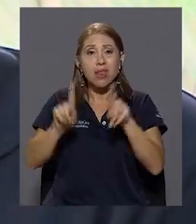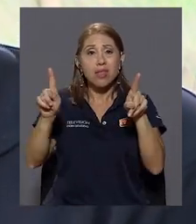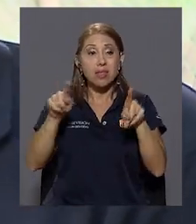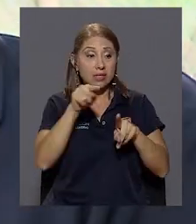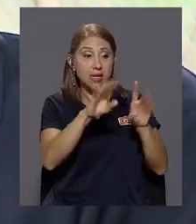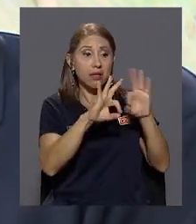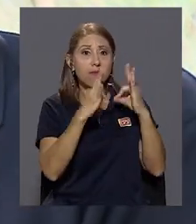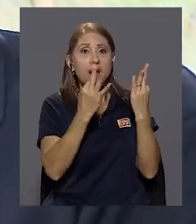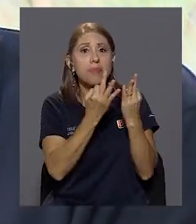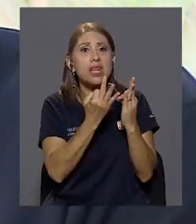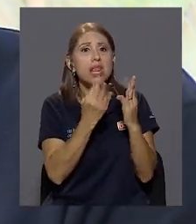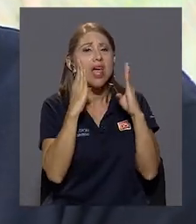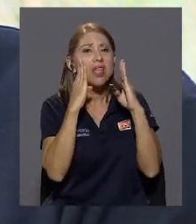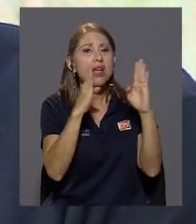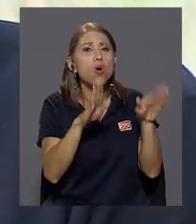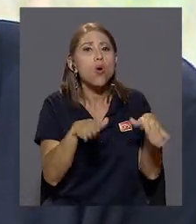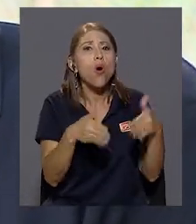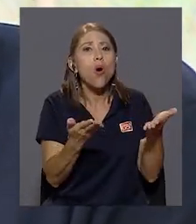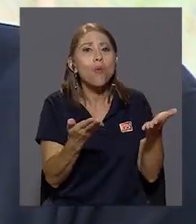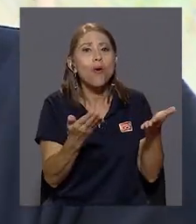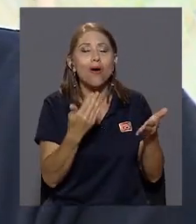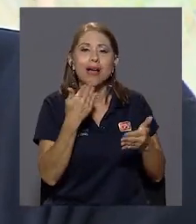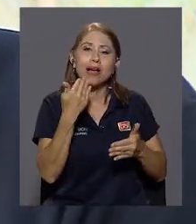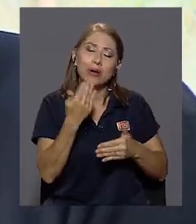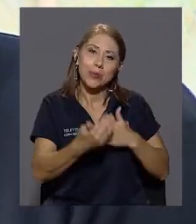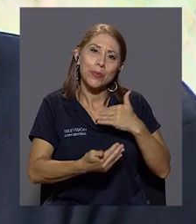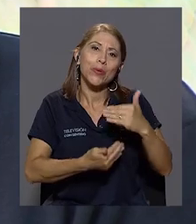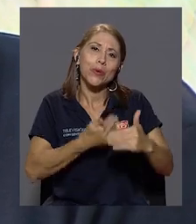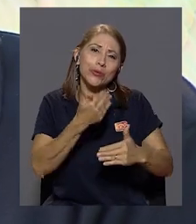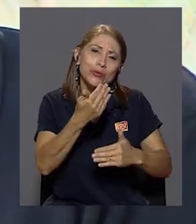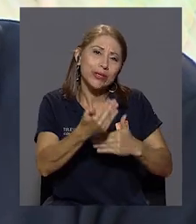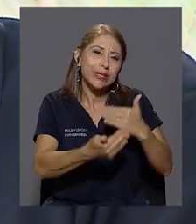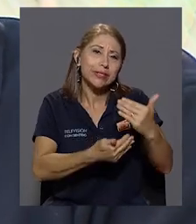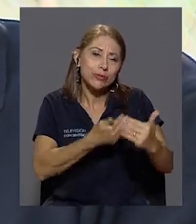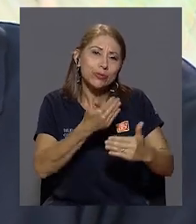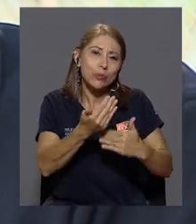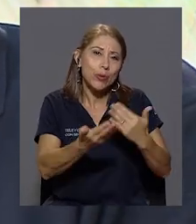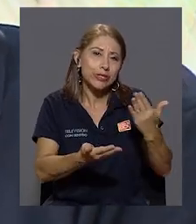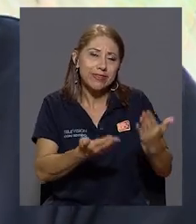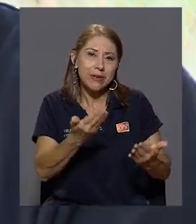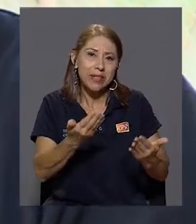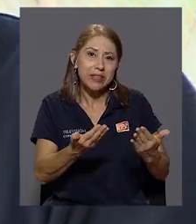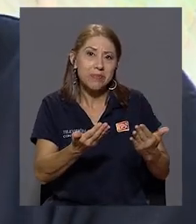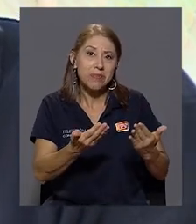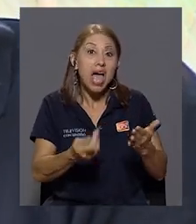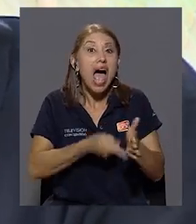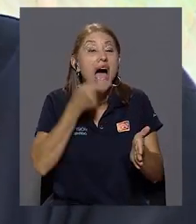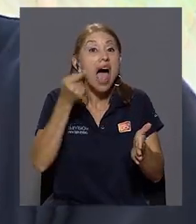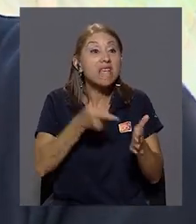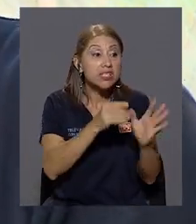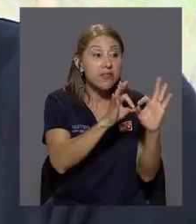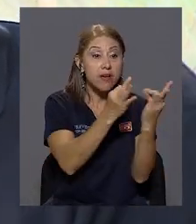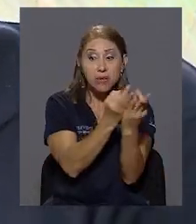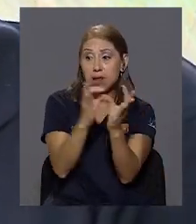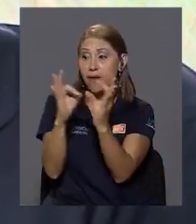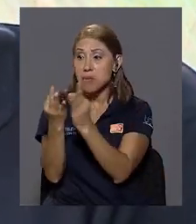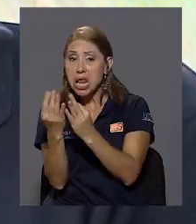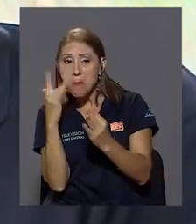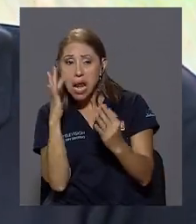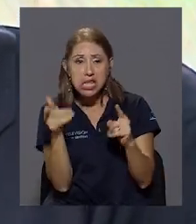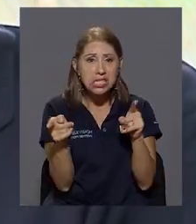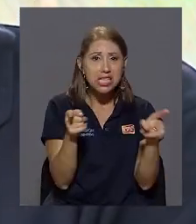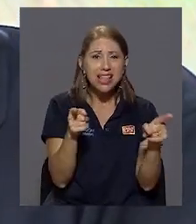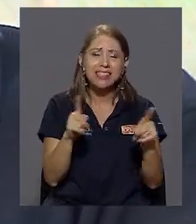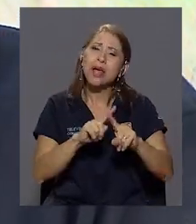intervenir esa familia? Justamente va a llevar un proceso muy posiblemente, en algunas cuestiones vayan a ser similares, pero